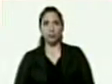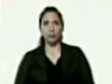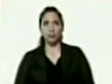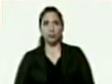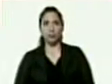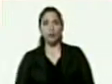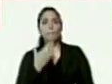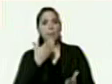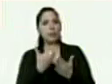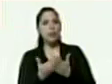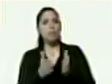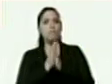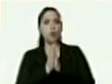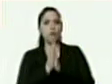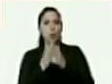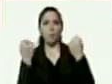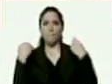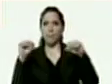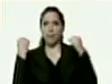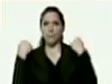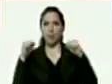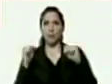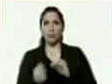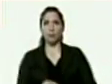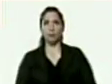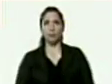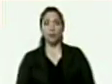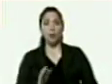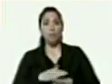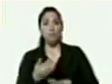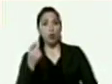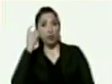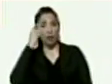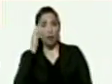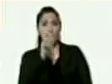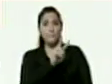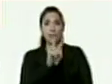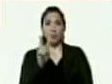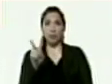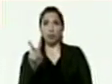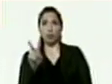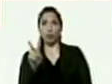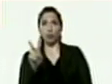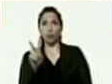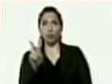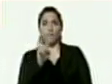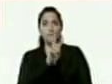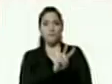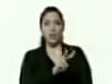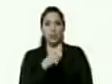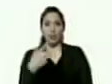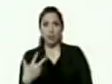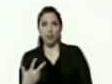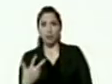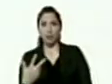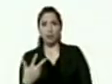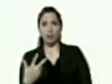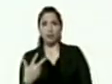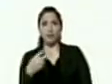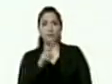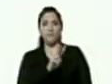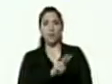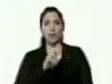pedirle que nos preparemos porque los días 22 23 y